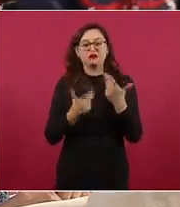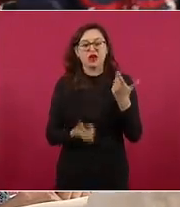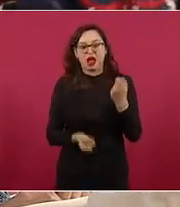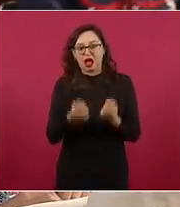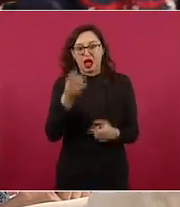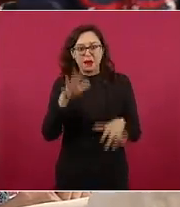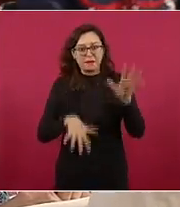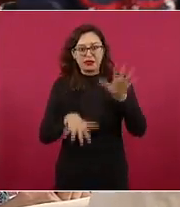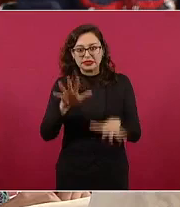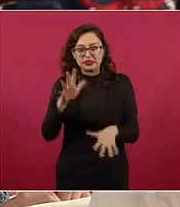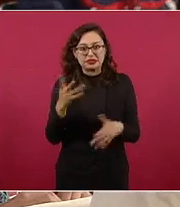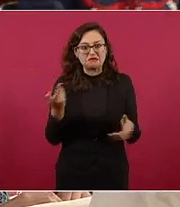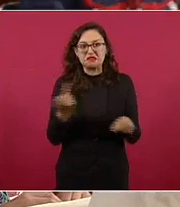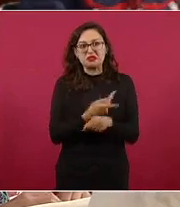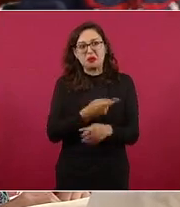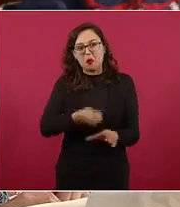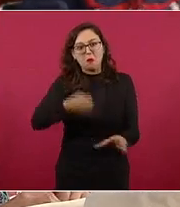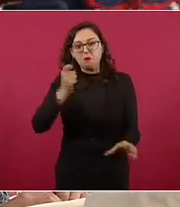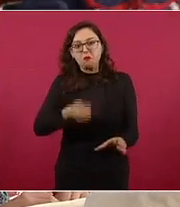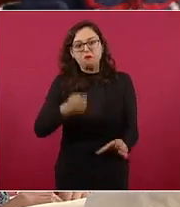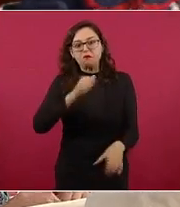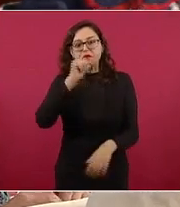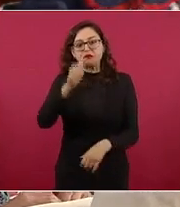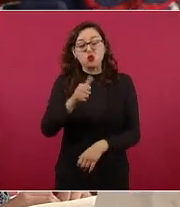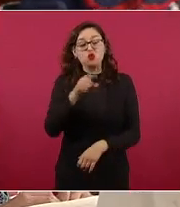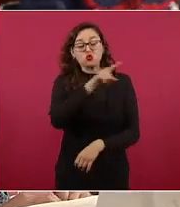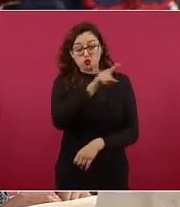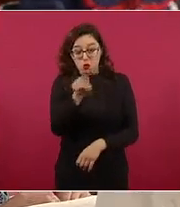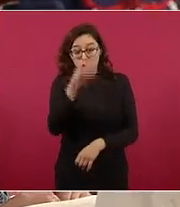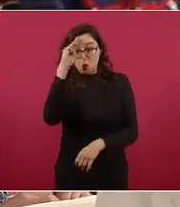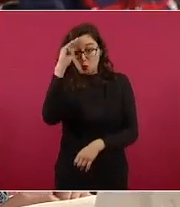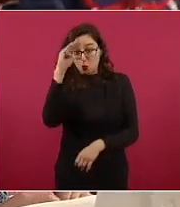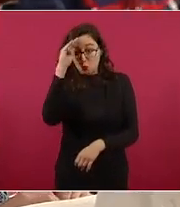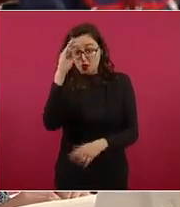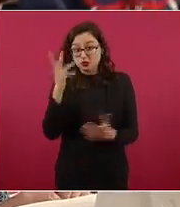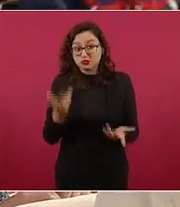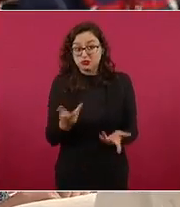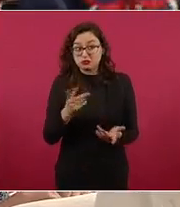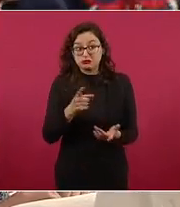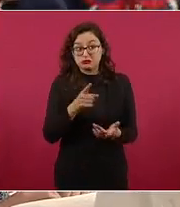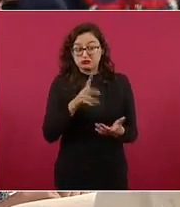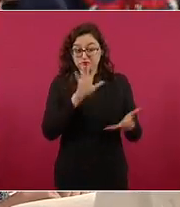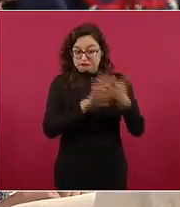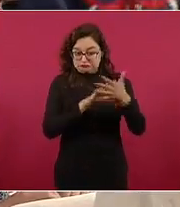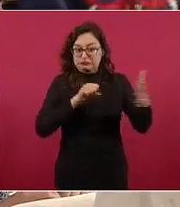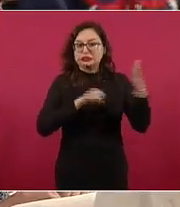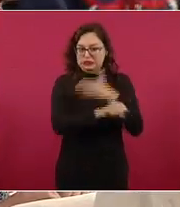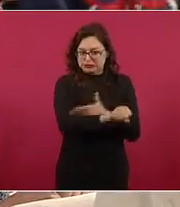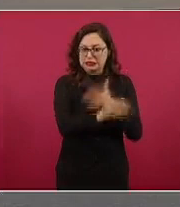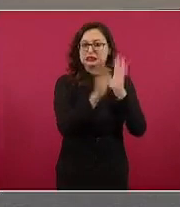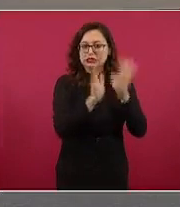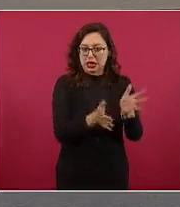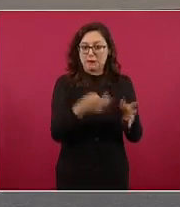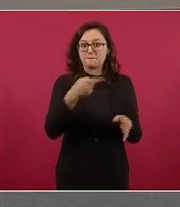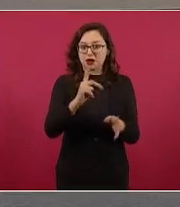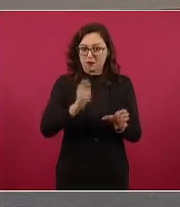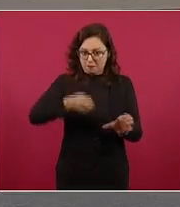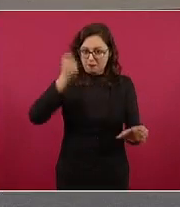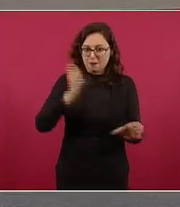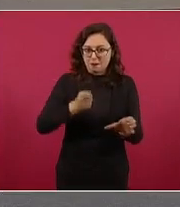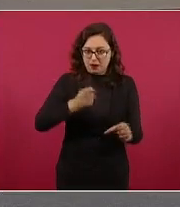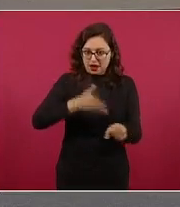puede comprometerse que en el caso de los colegas va a haber estas sentencias de los